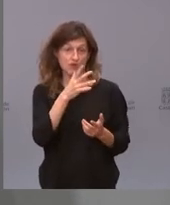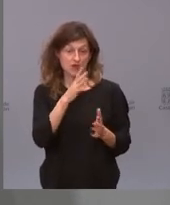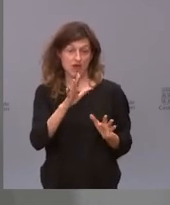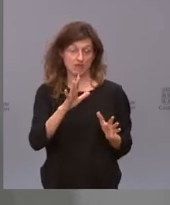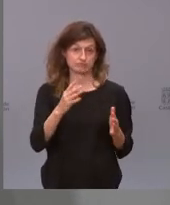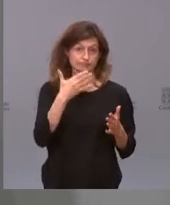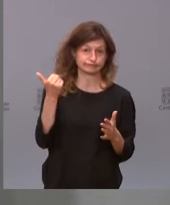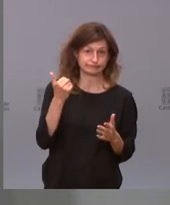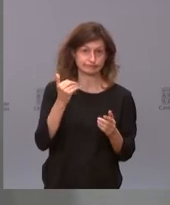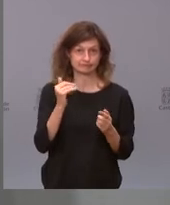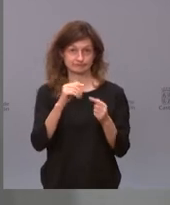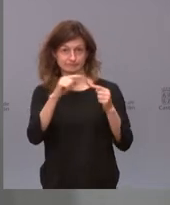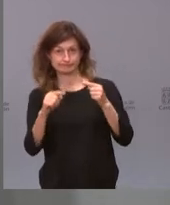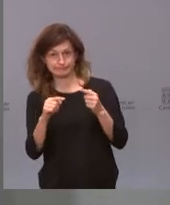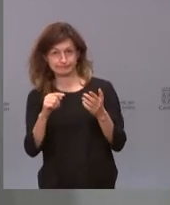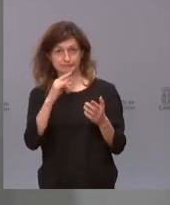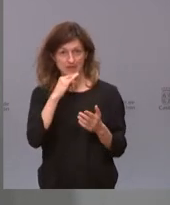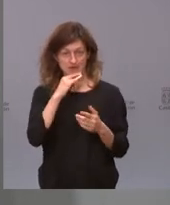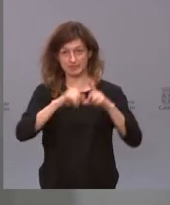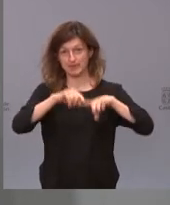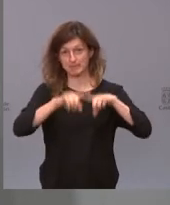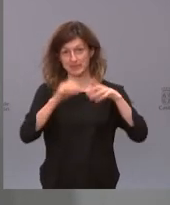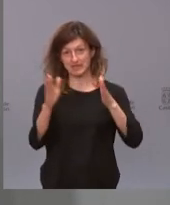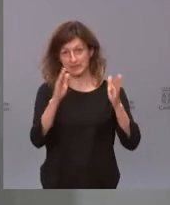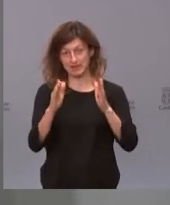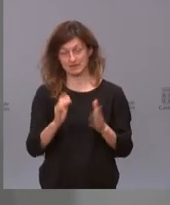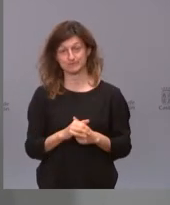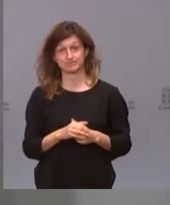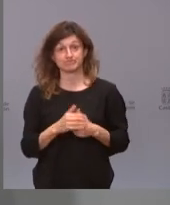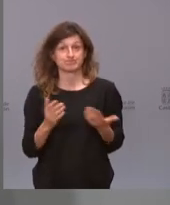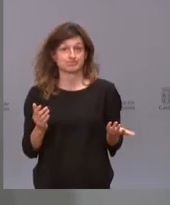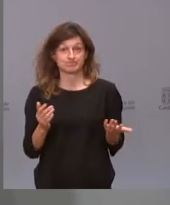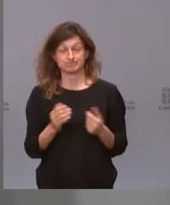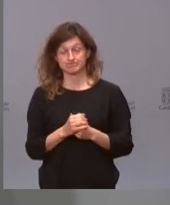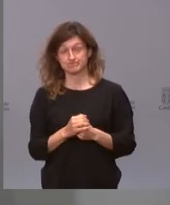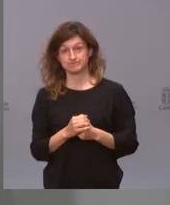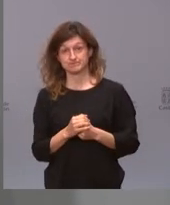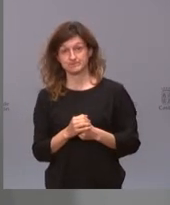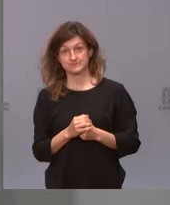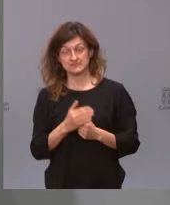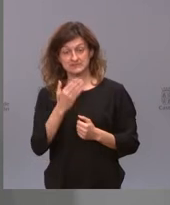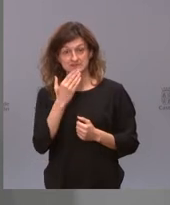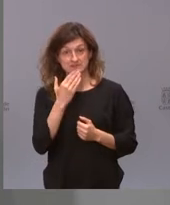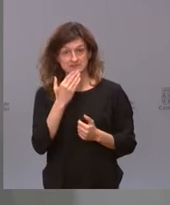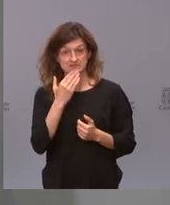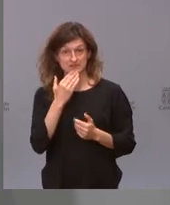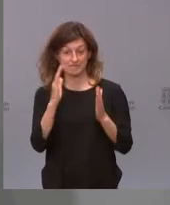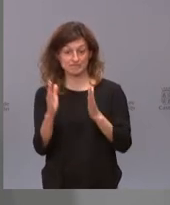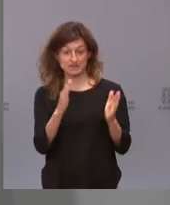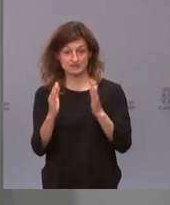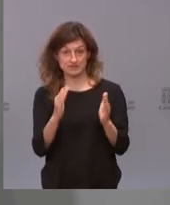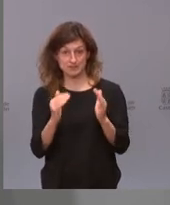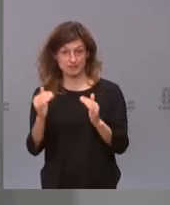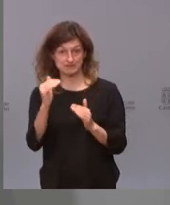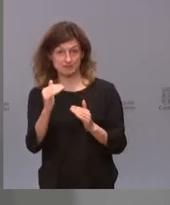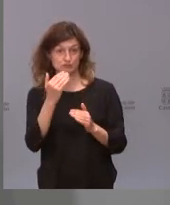repente saltan al siguiente nivel. Pero aquellos que lleven, pasemos esta fase, aquellos